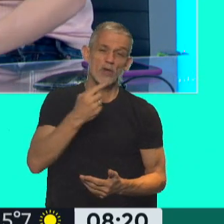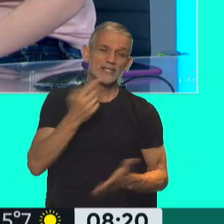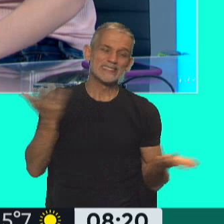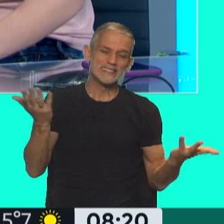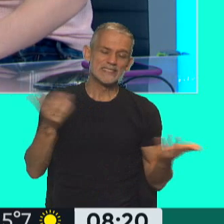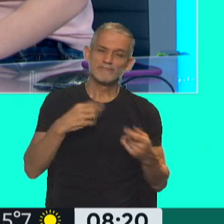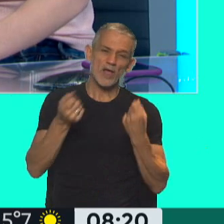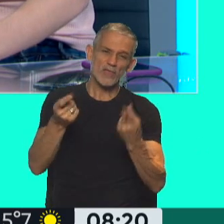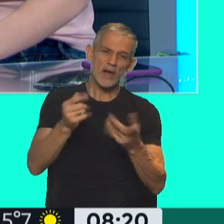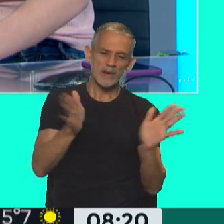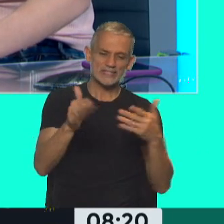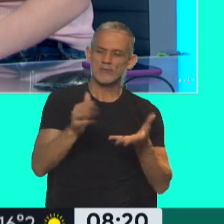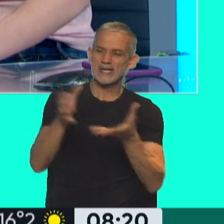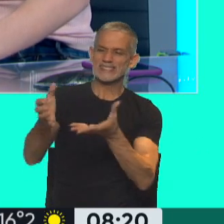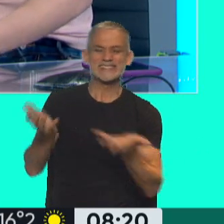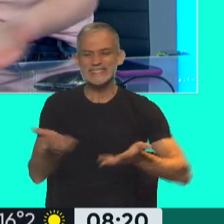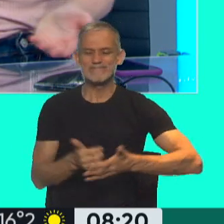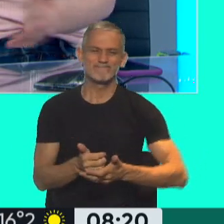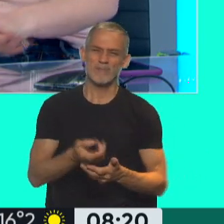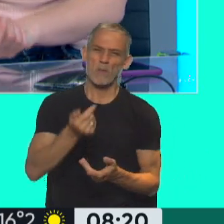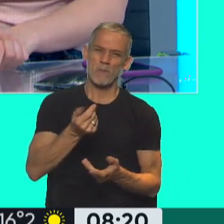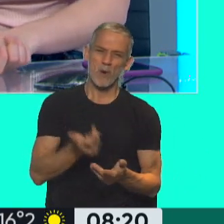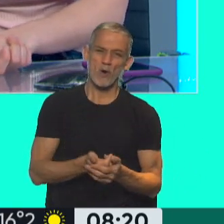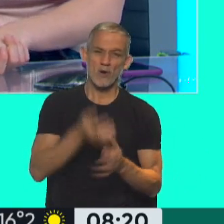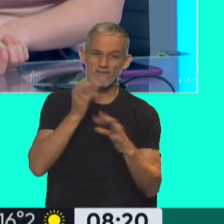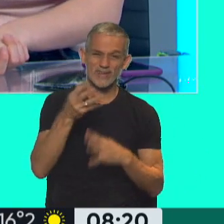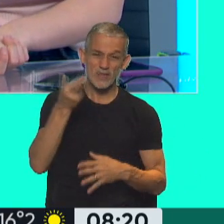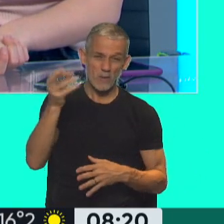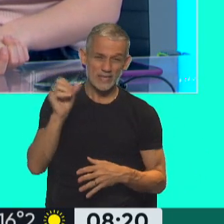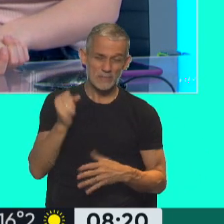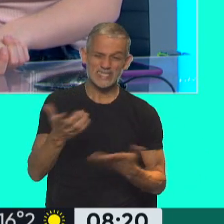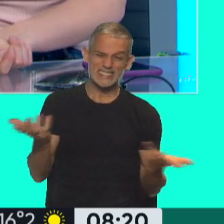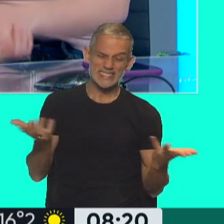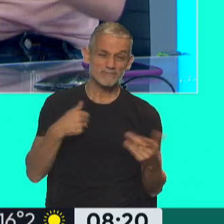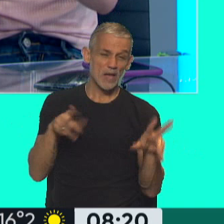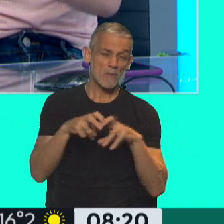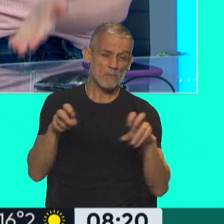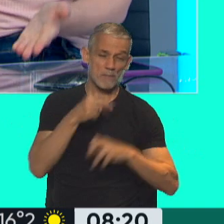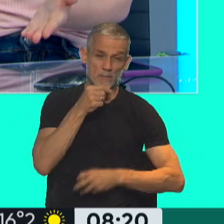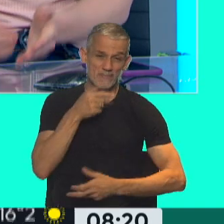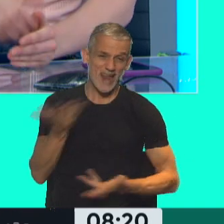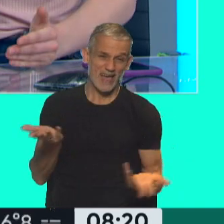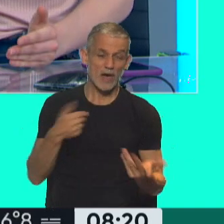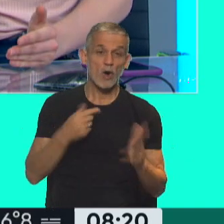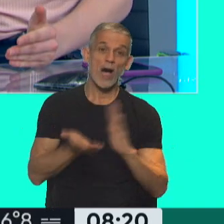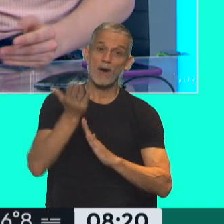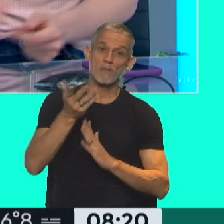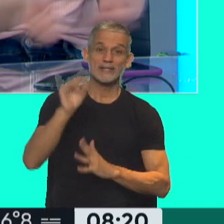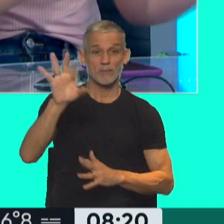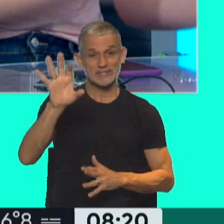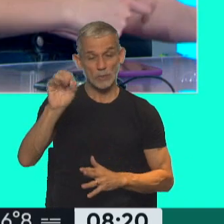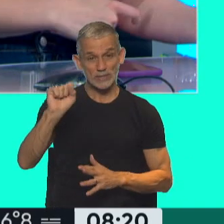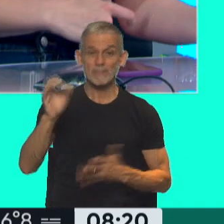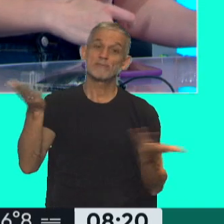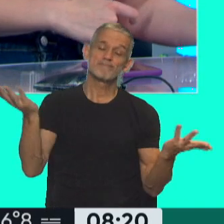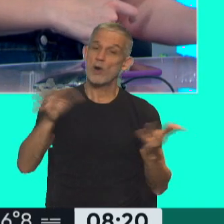te puedo abastecer de este yogur en la góndola porque la verdad que venderlo a 20 pesos ya no me está generando rentabilidad. O aumentamos a 50